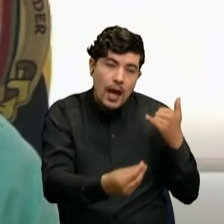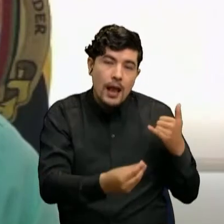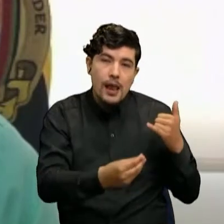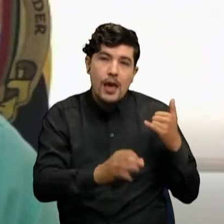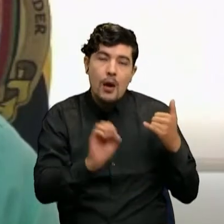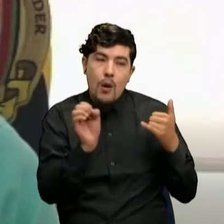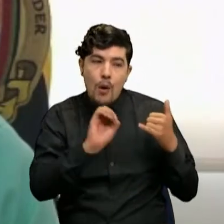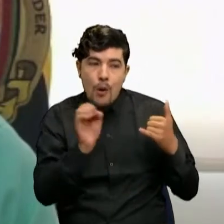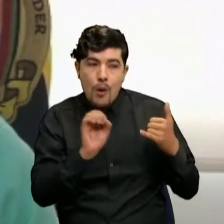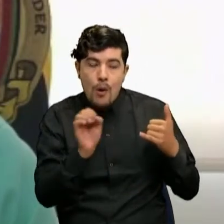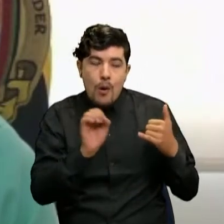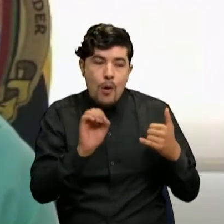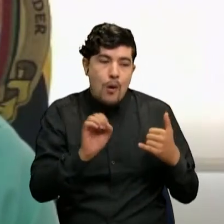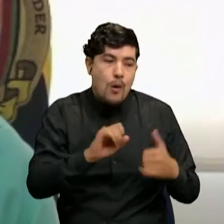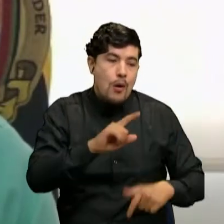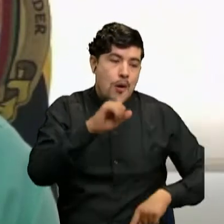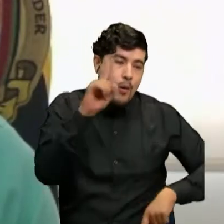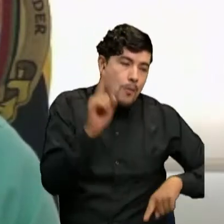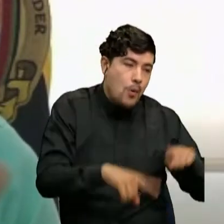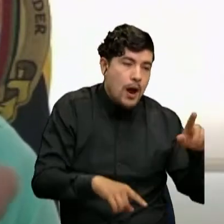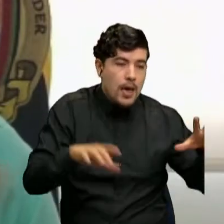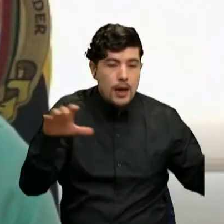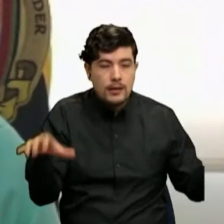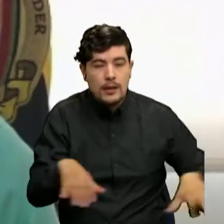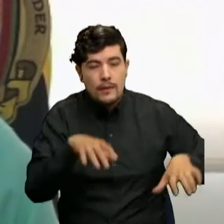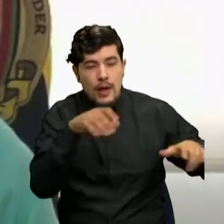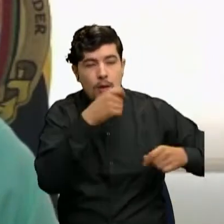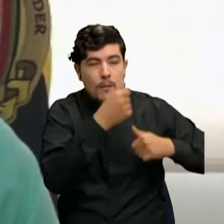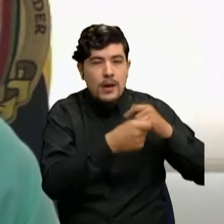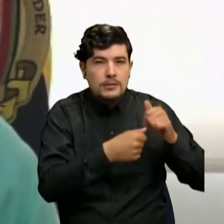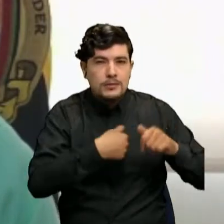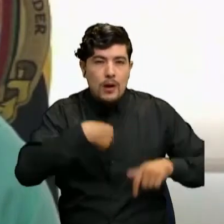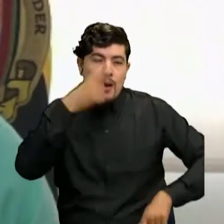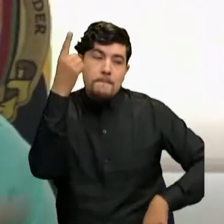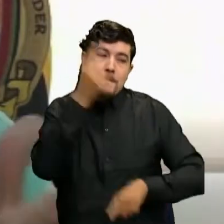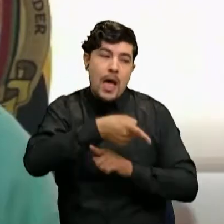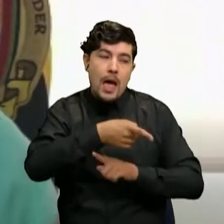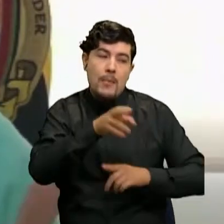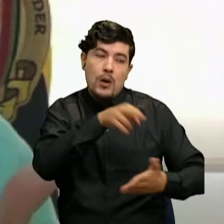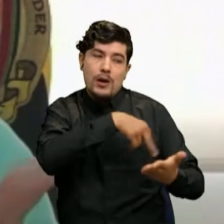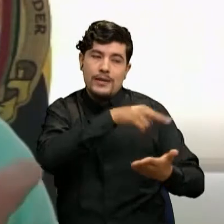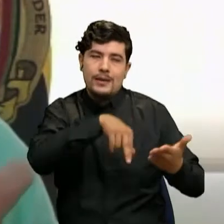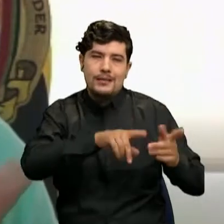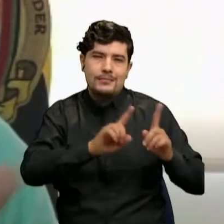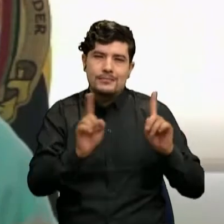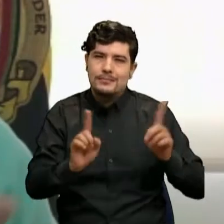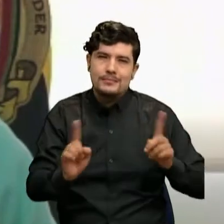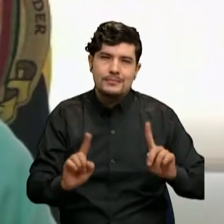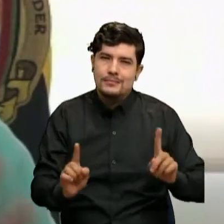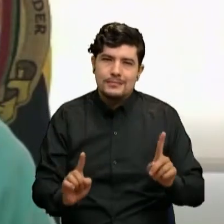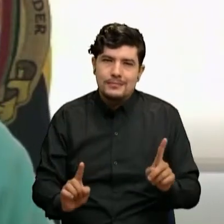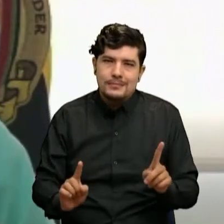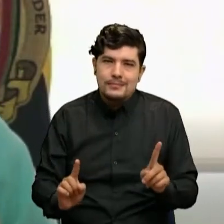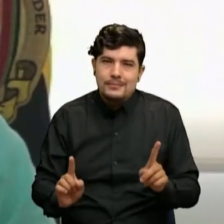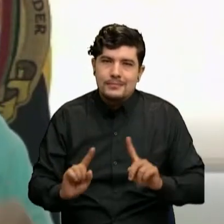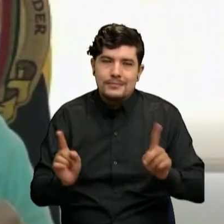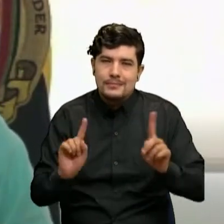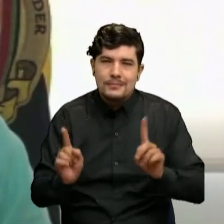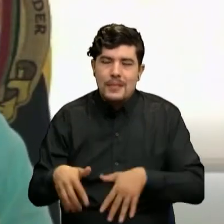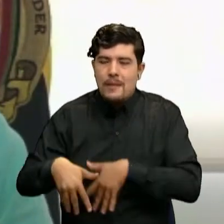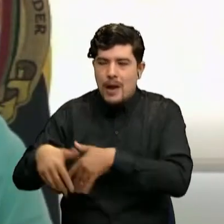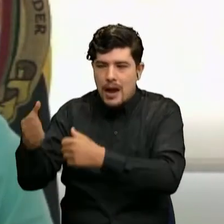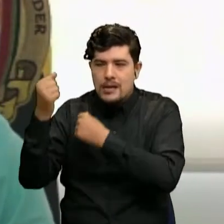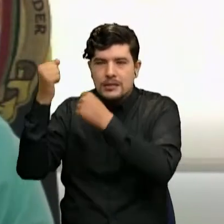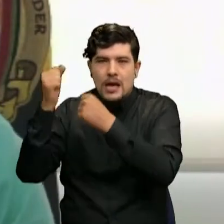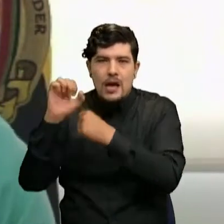digamos, hacerle sus actividades comerciales o algo, pues yo creo que eso está demostrado con las marchas y las protestas. Creo